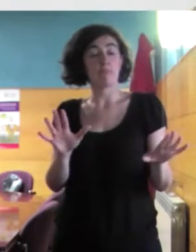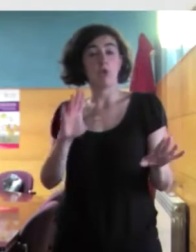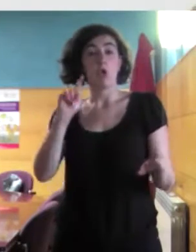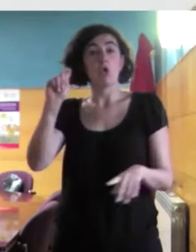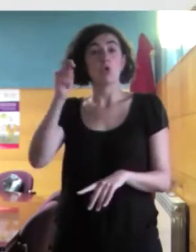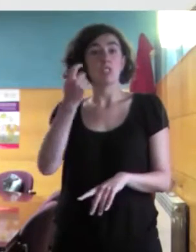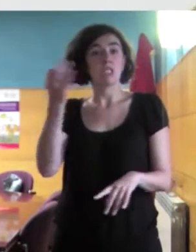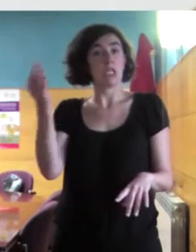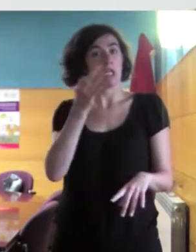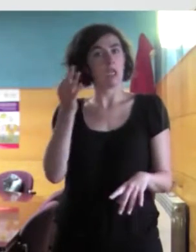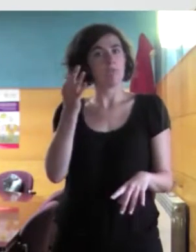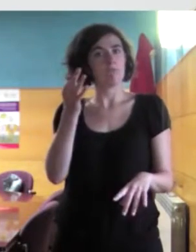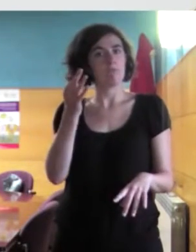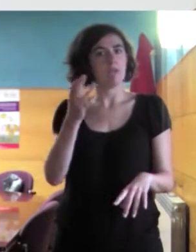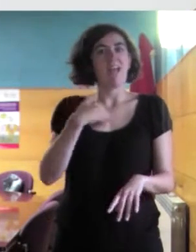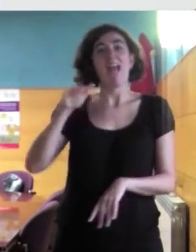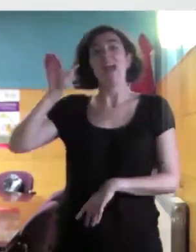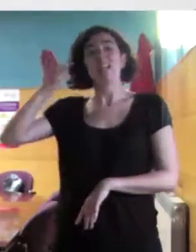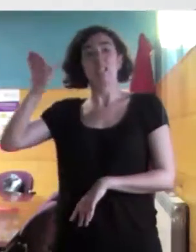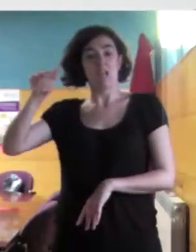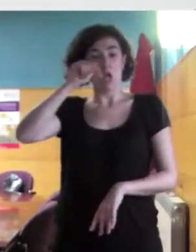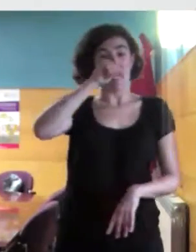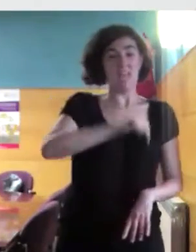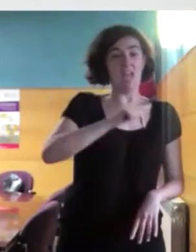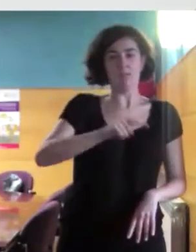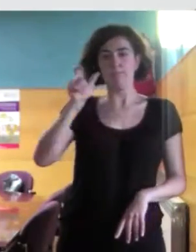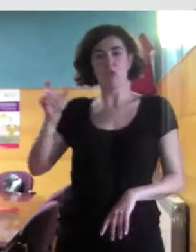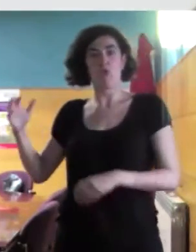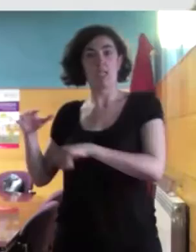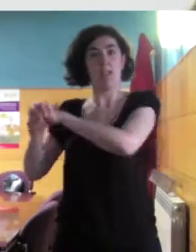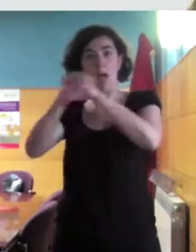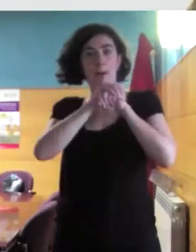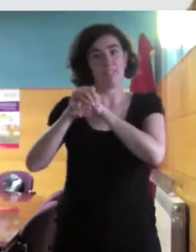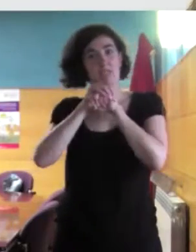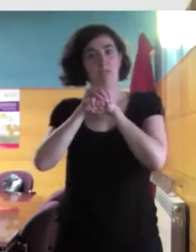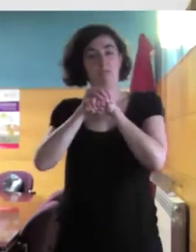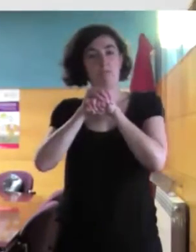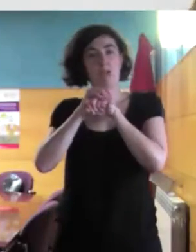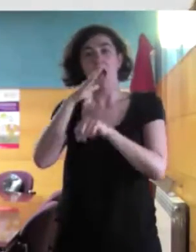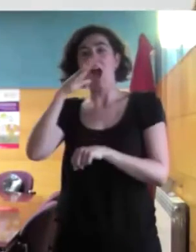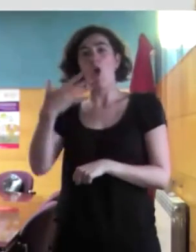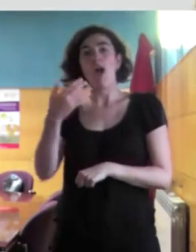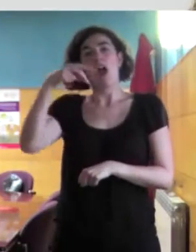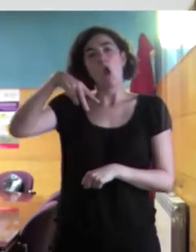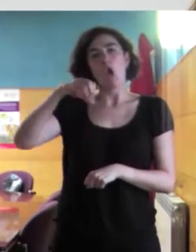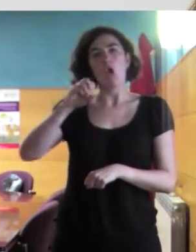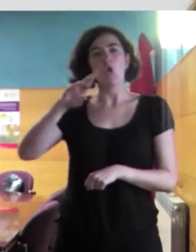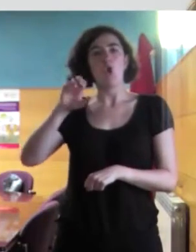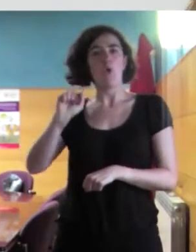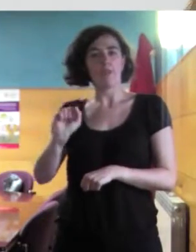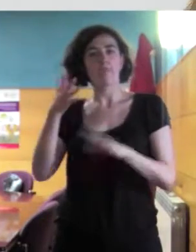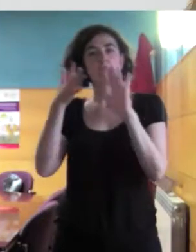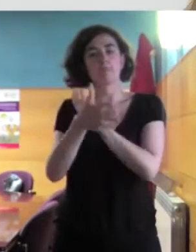autóctonas e inmigrantes. Ahora Nora os va a comentar un poquito sobre las actividades que